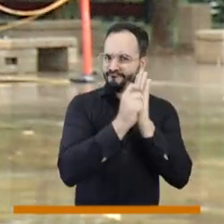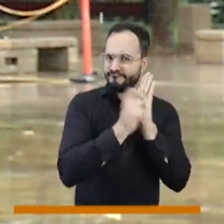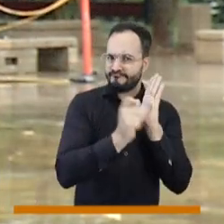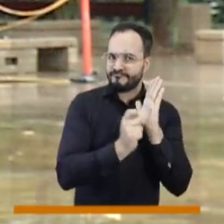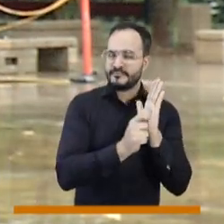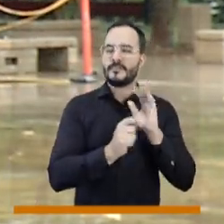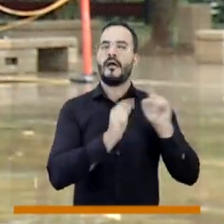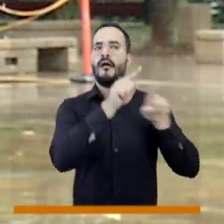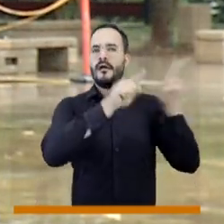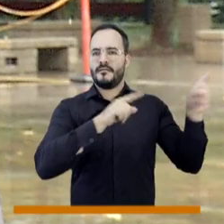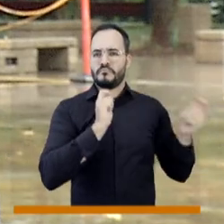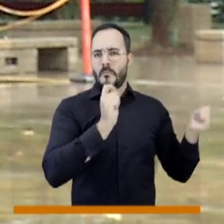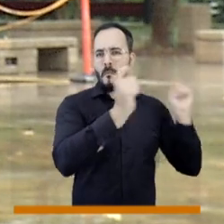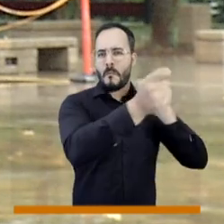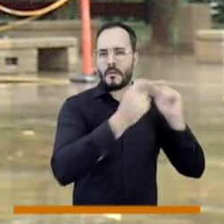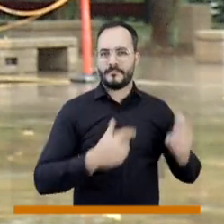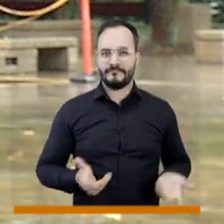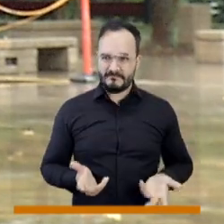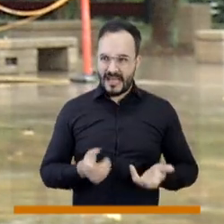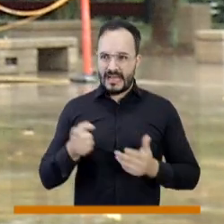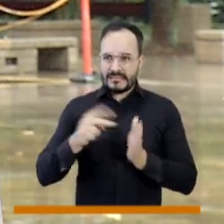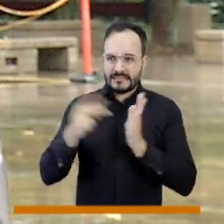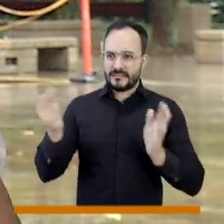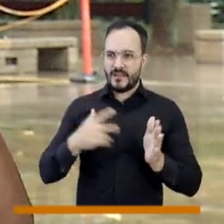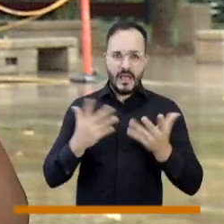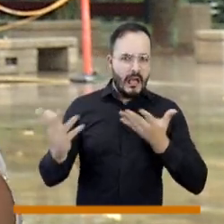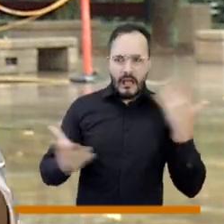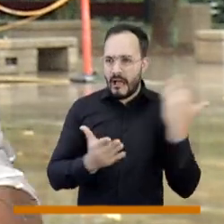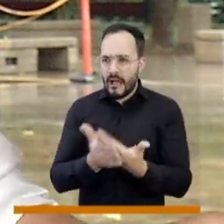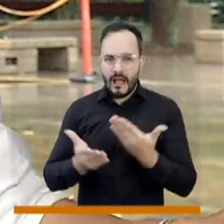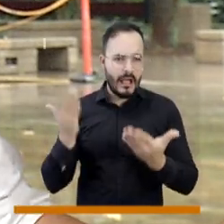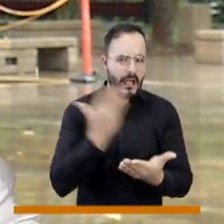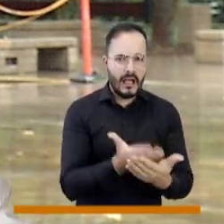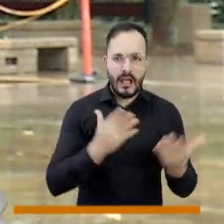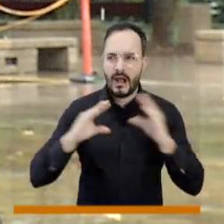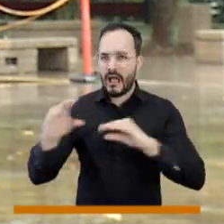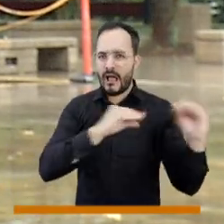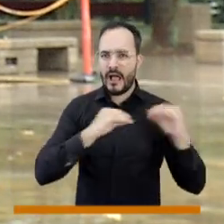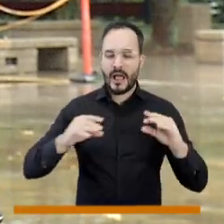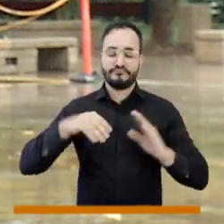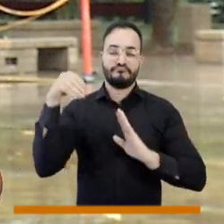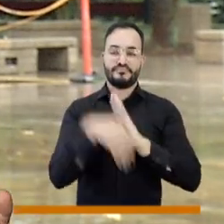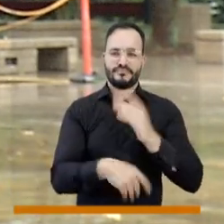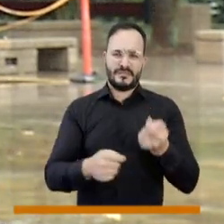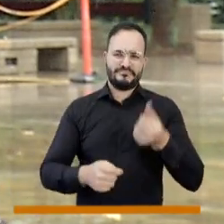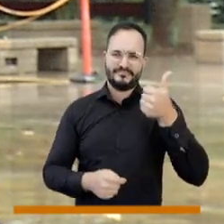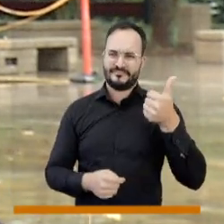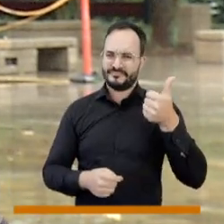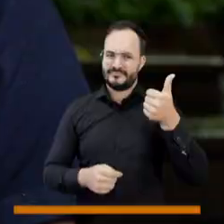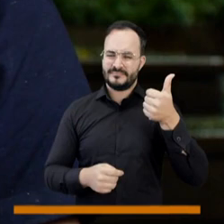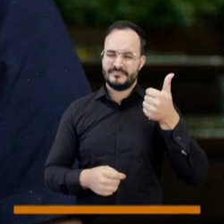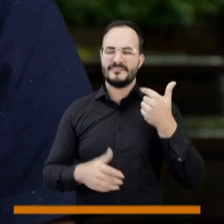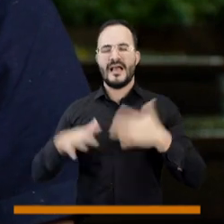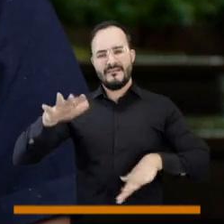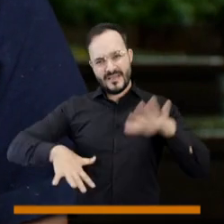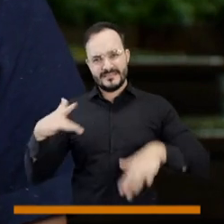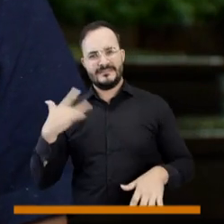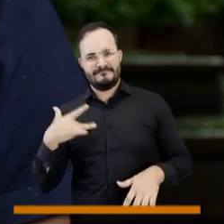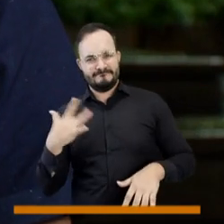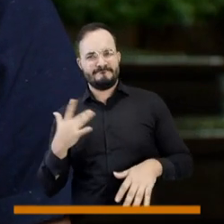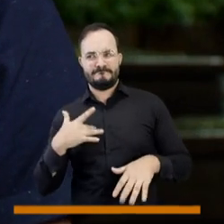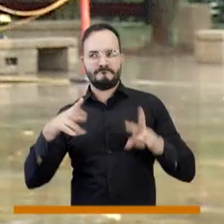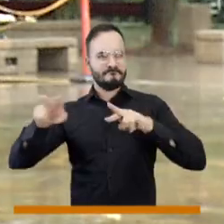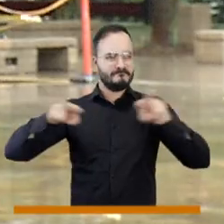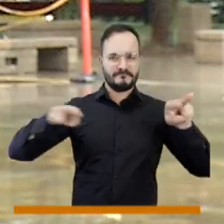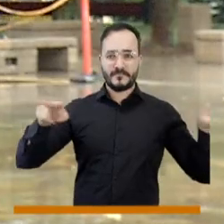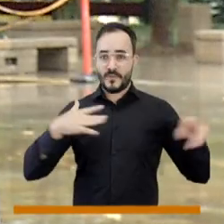terminan, es la tendencia y las transformaciones tecnológicas las terminan acabando en cinco minutos, pues en un poco tiempo la caída es mucho más